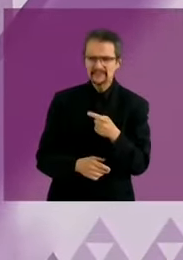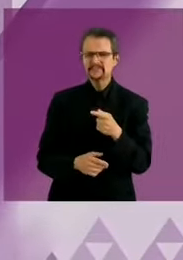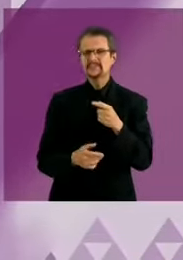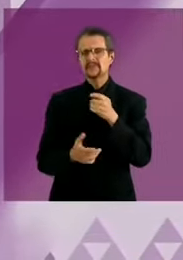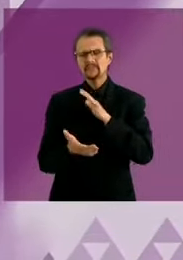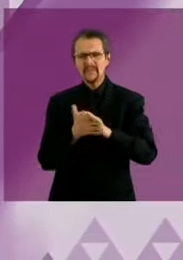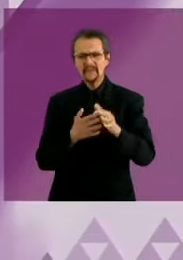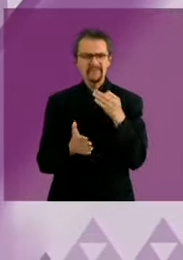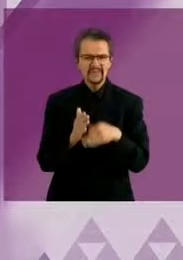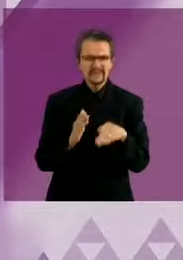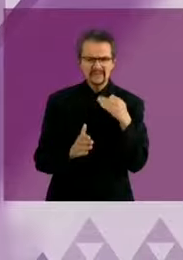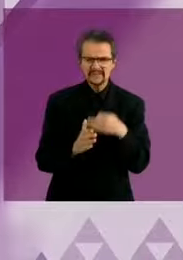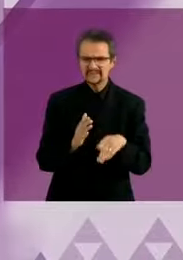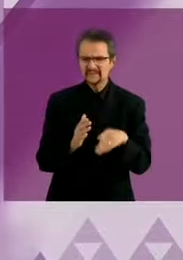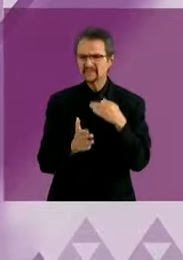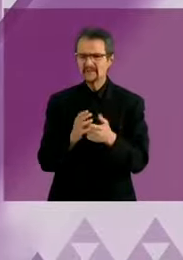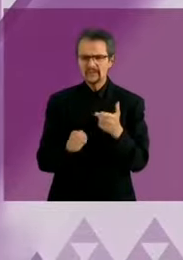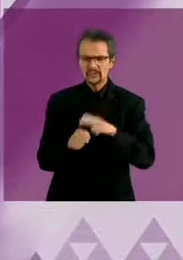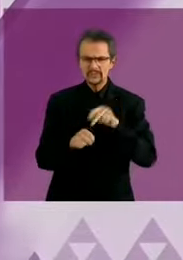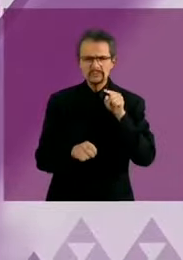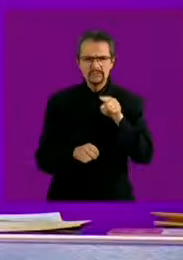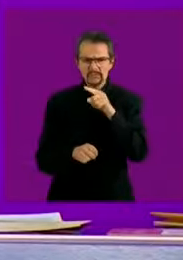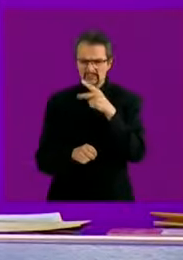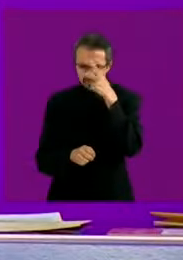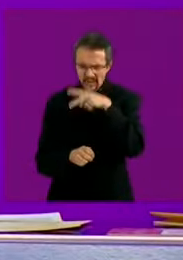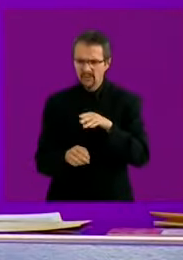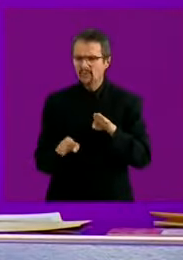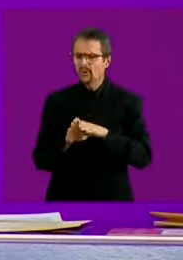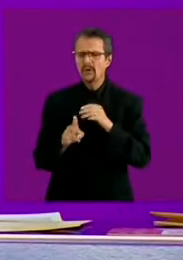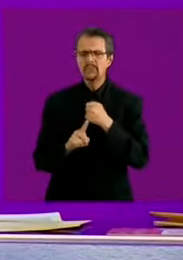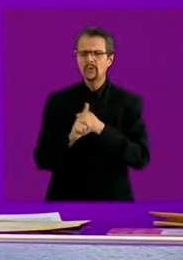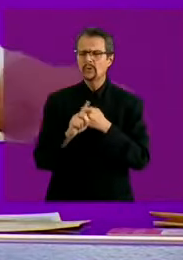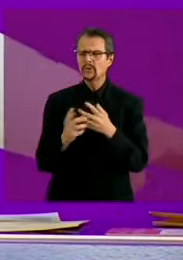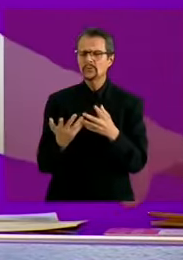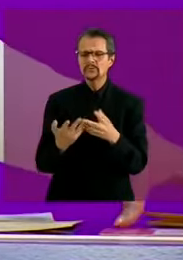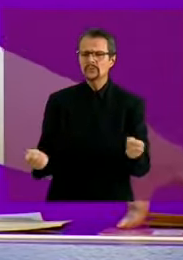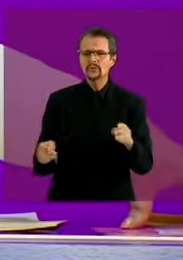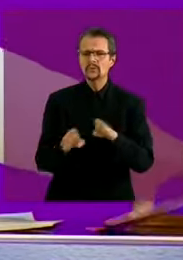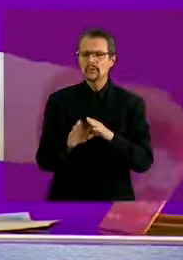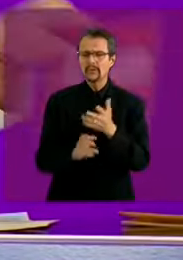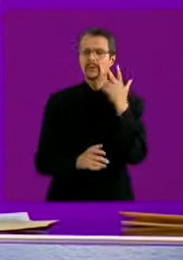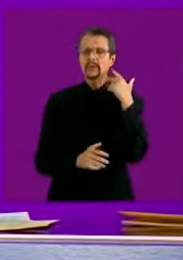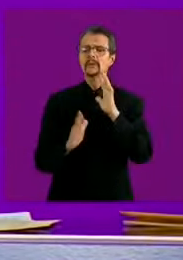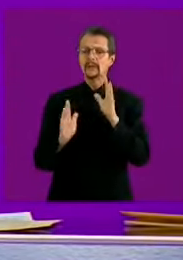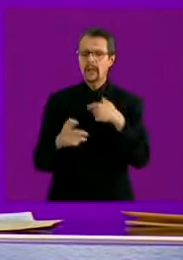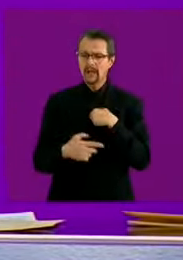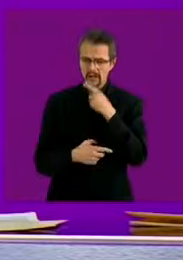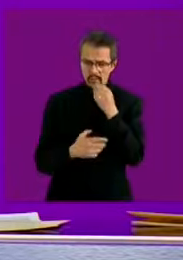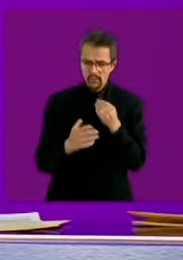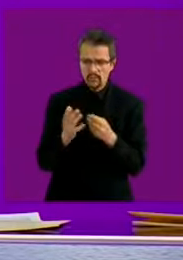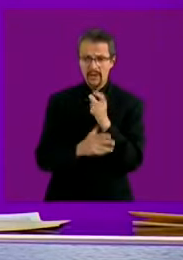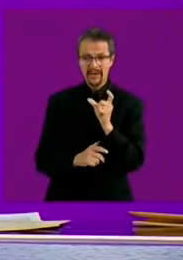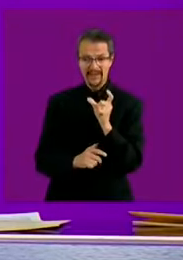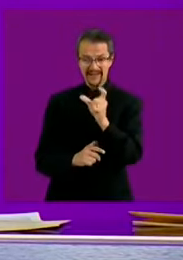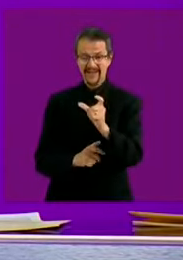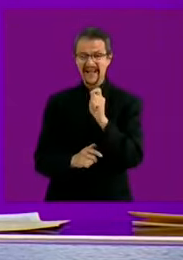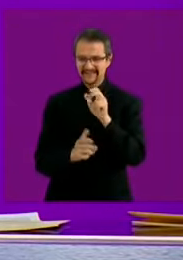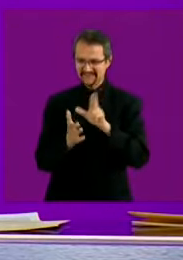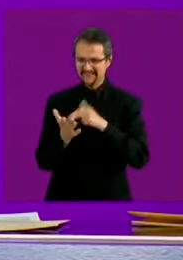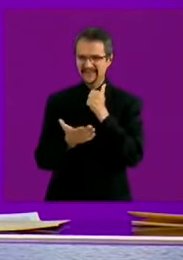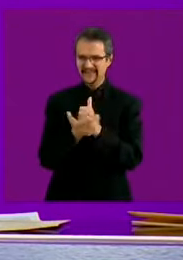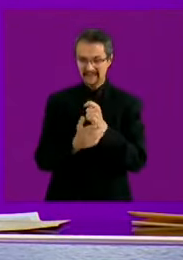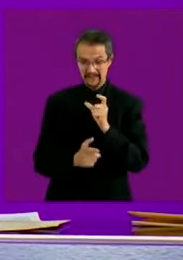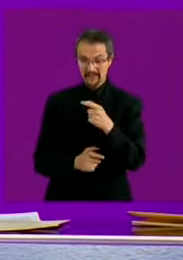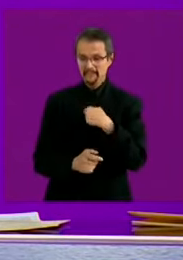tiempo en los servicios de salud del país? He dicho claramente que con la tarjeta Mi Salud, que es una tarjeta